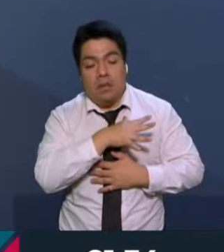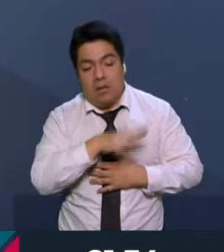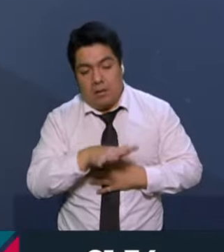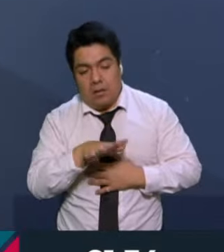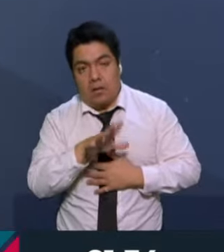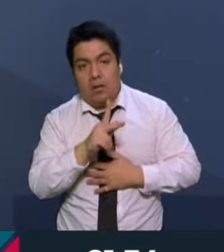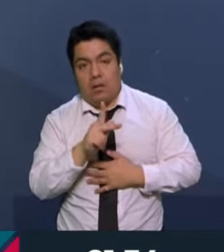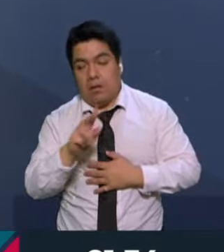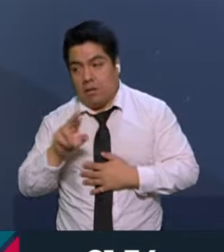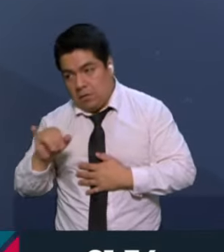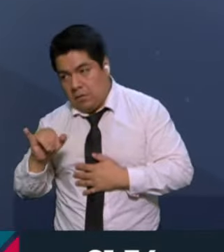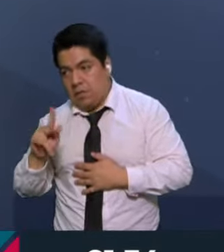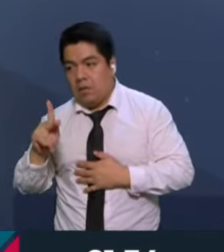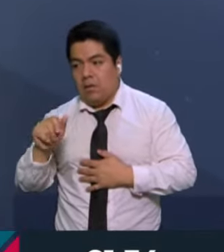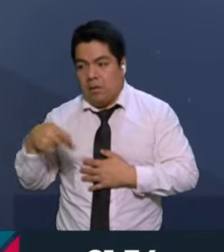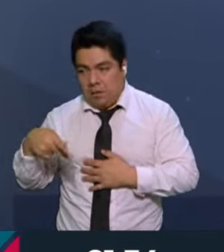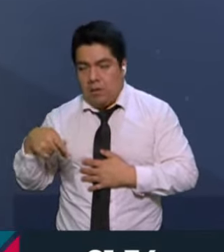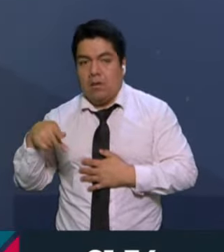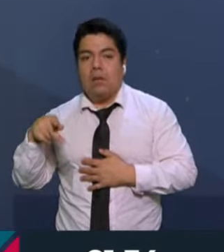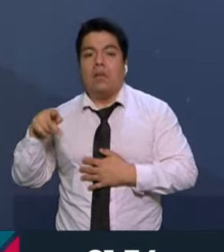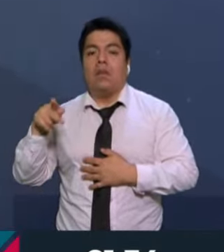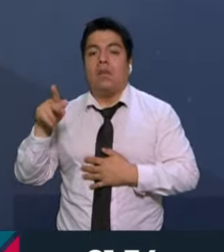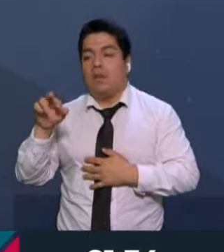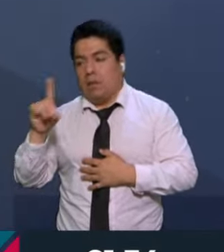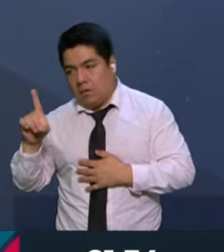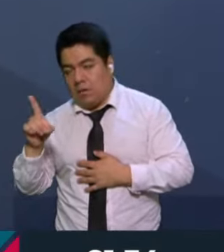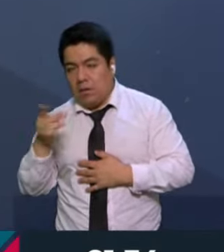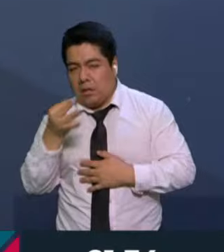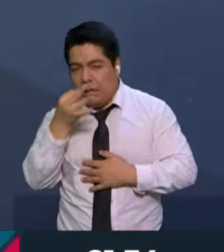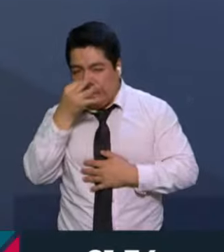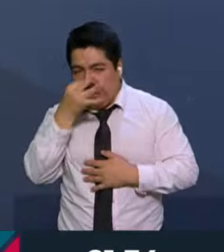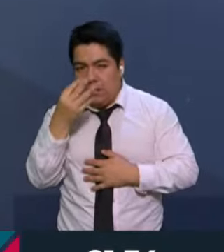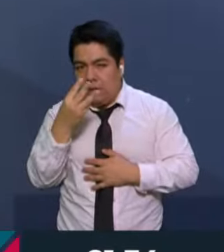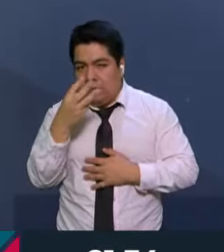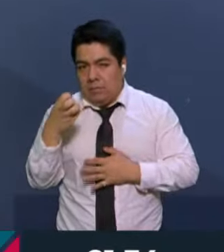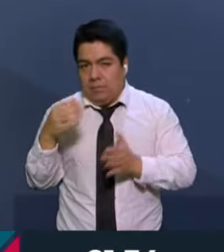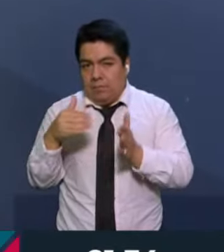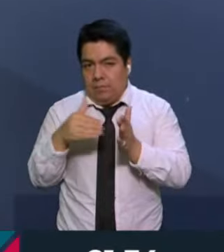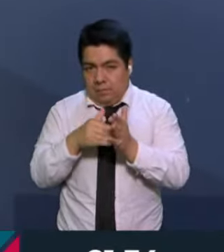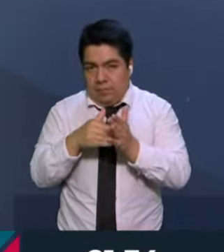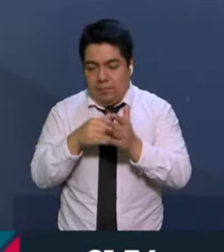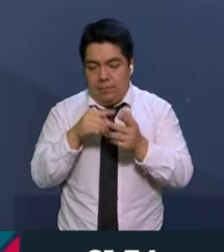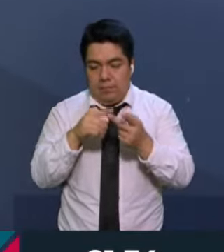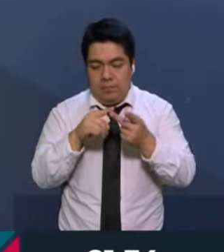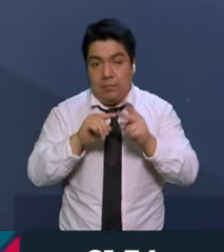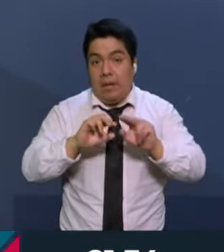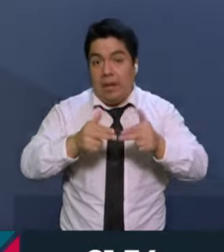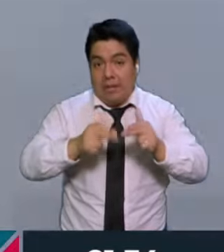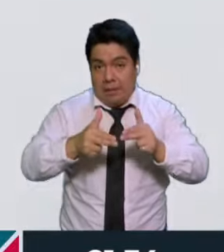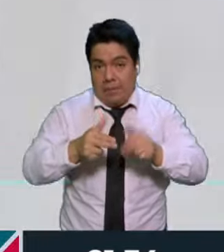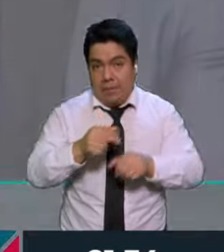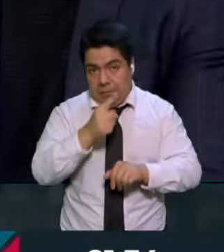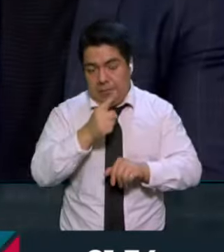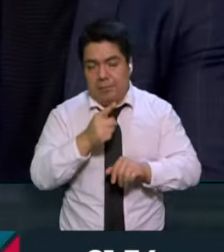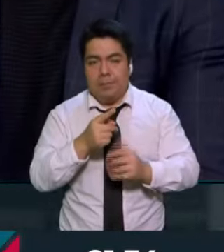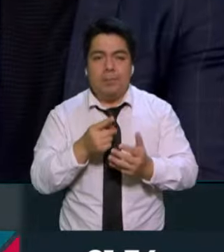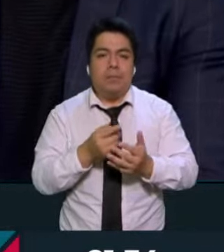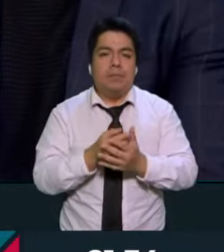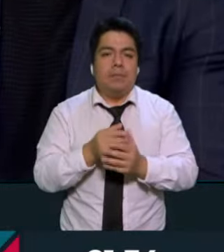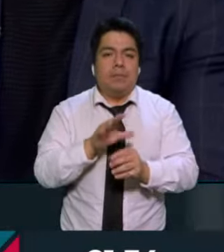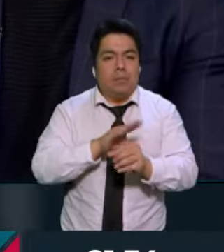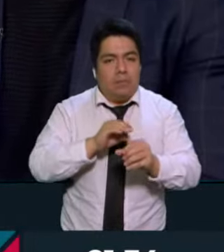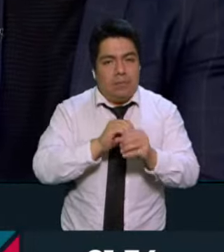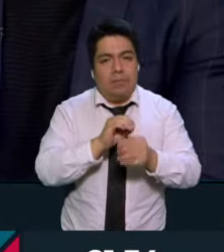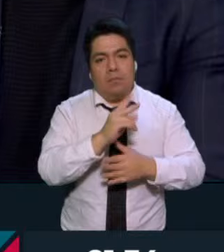por el PRI más PAN más PRD es de cerca de 300 mil. En el estado de Chiapas, por ejemplo, el